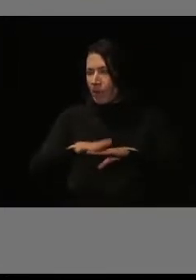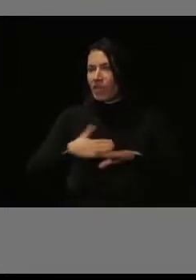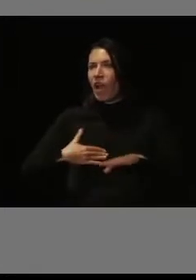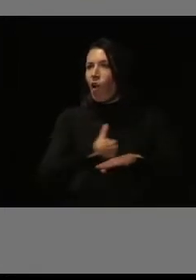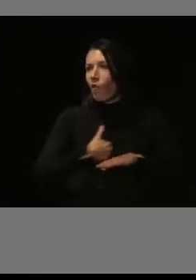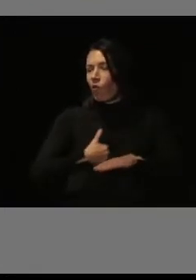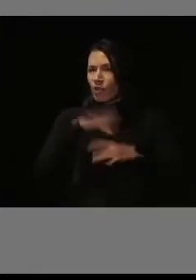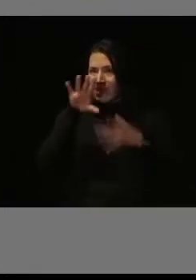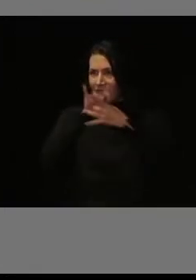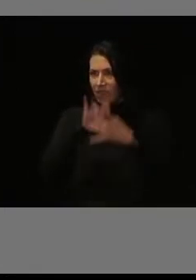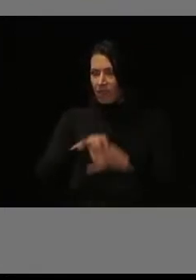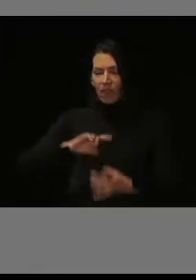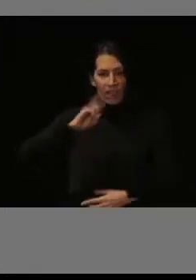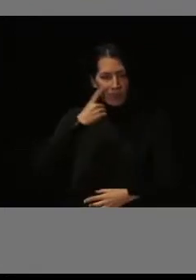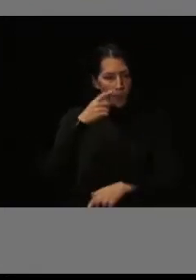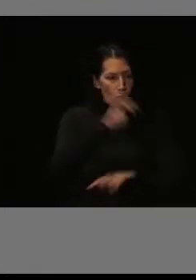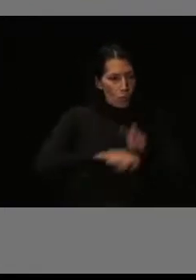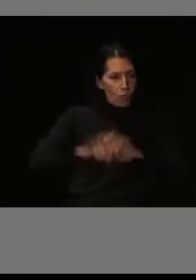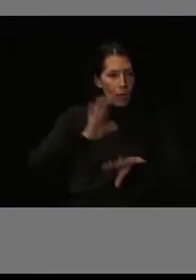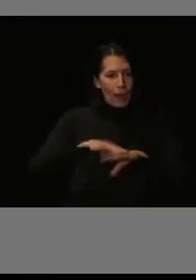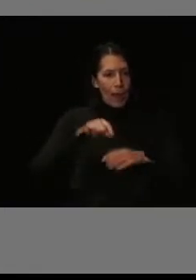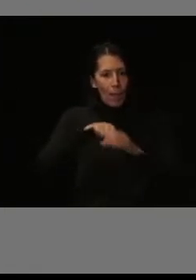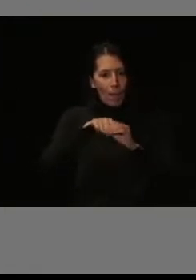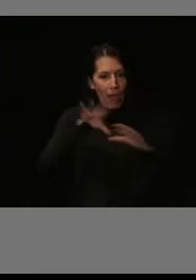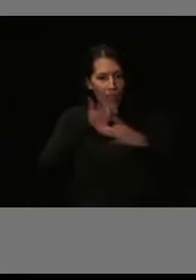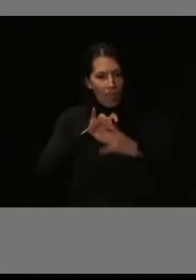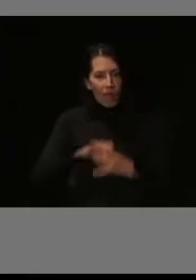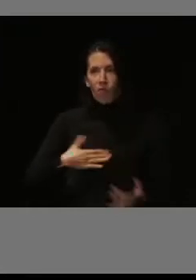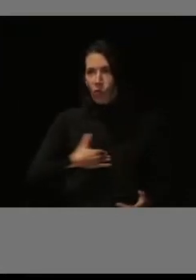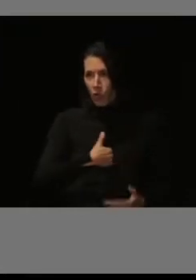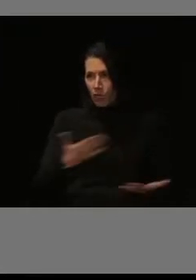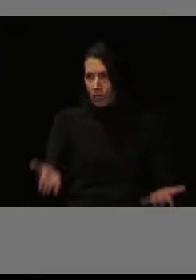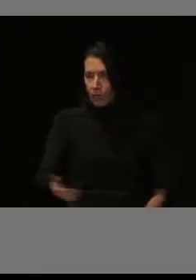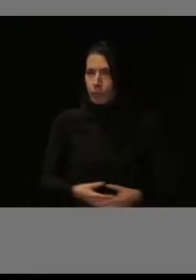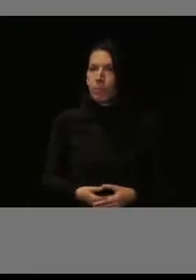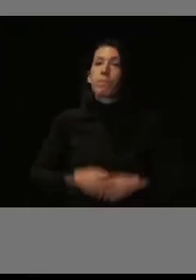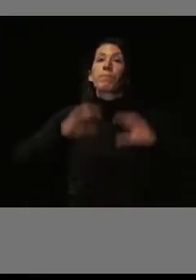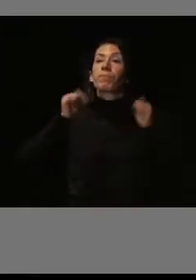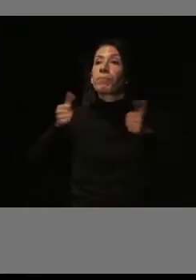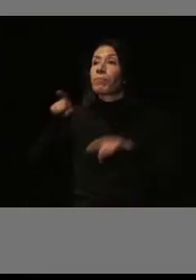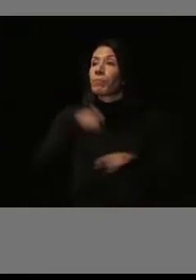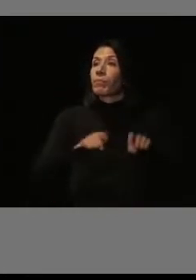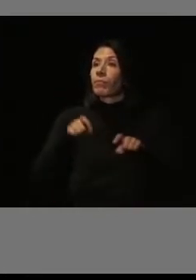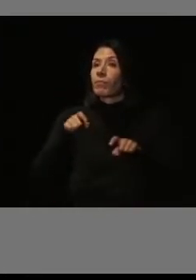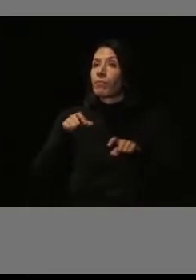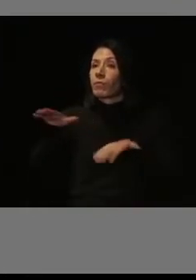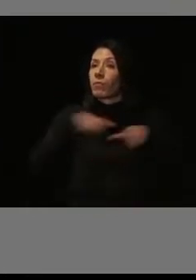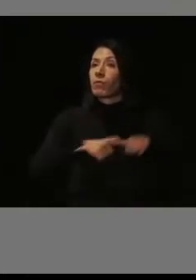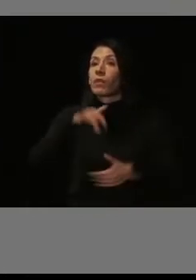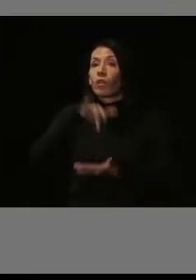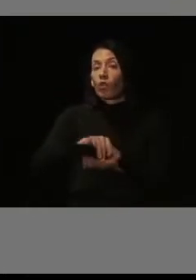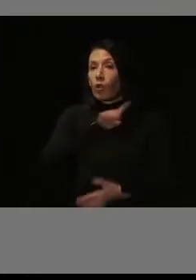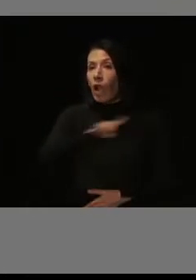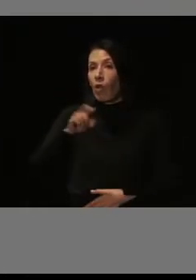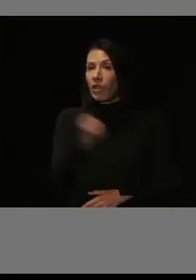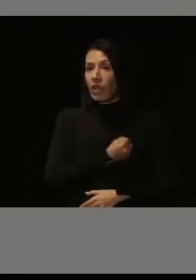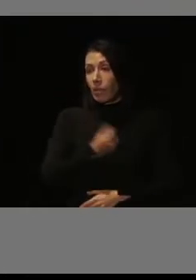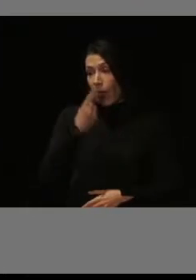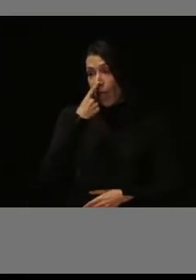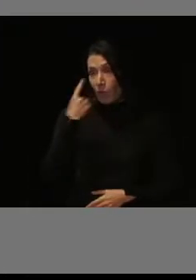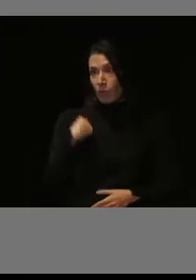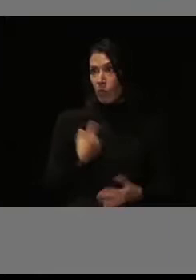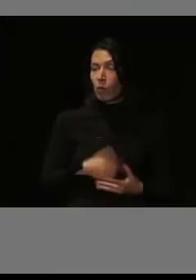identificaron para esta plaza. Entonces, pusimos en marcha la convocatoria. El examen fue el 11 de diciembre de 2021.